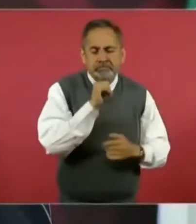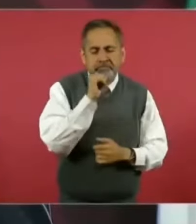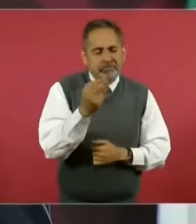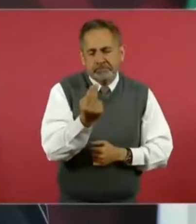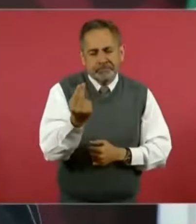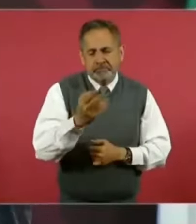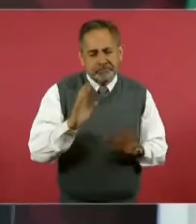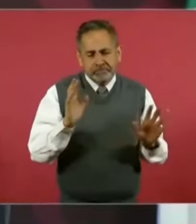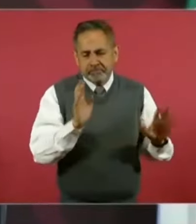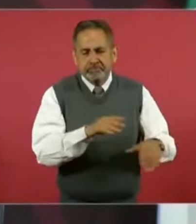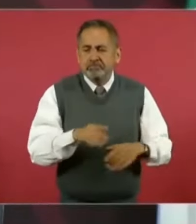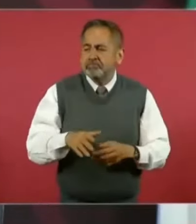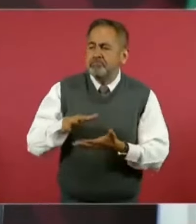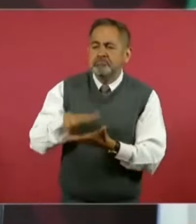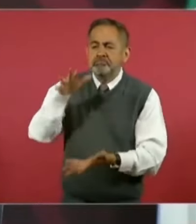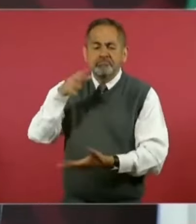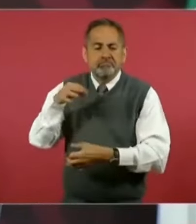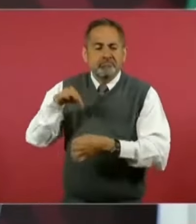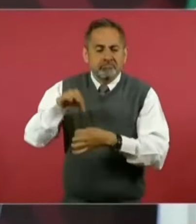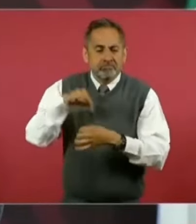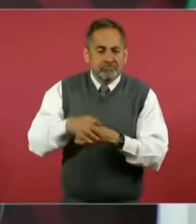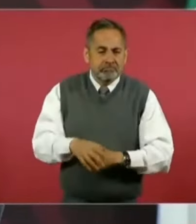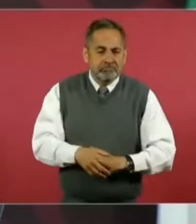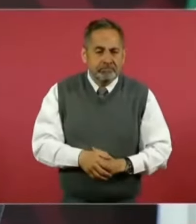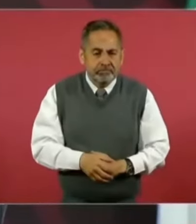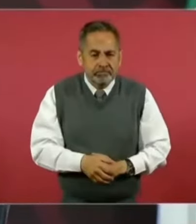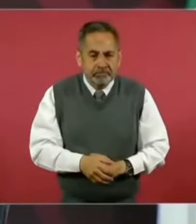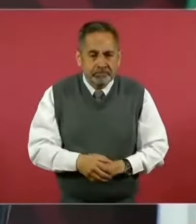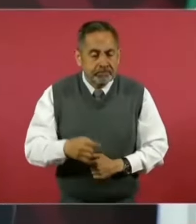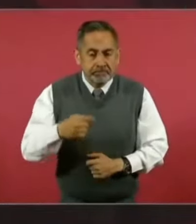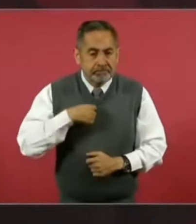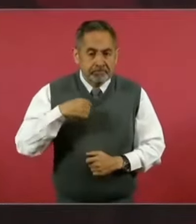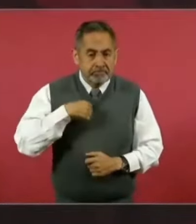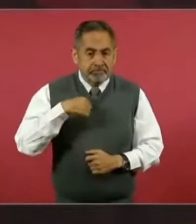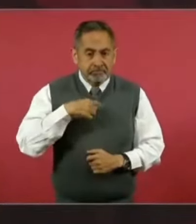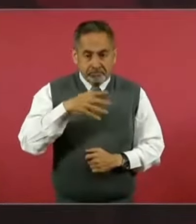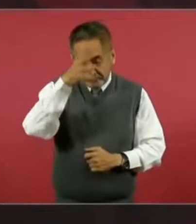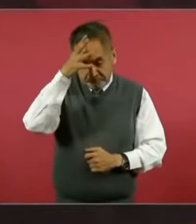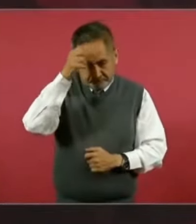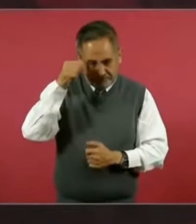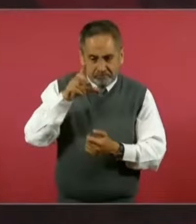fatal. Yo no hubiese publicado